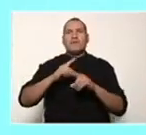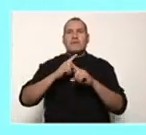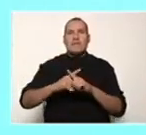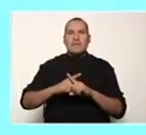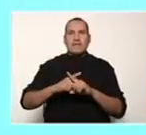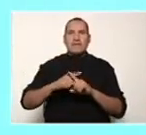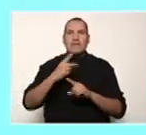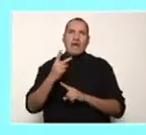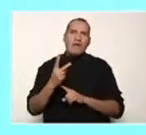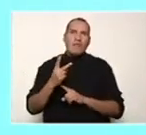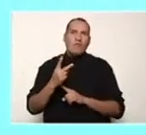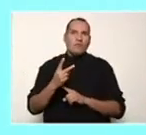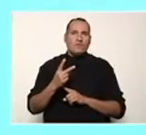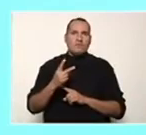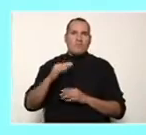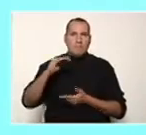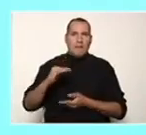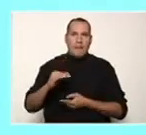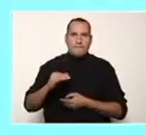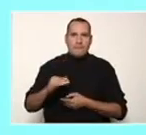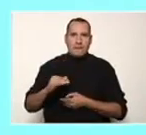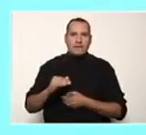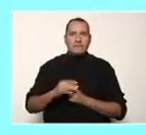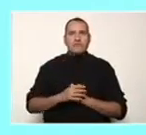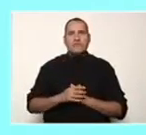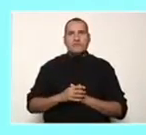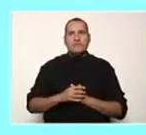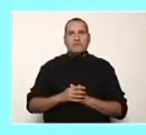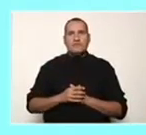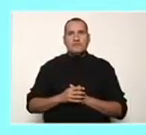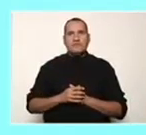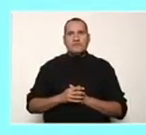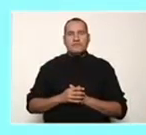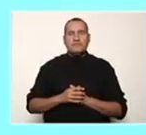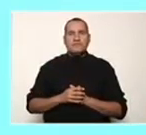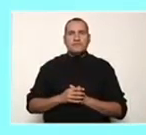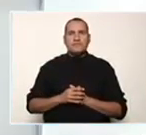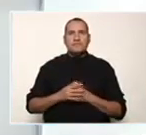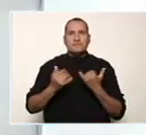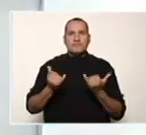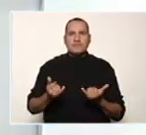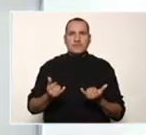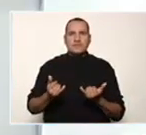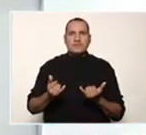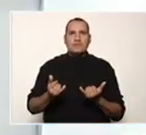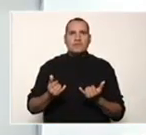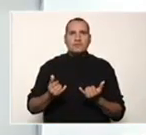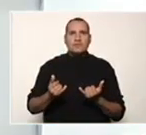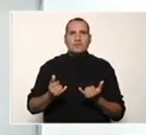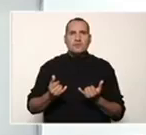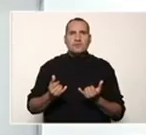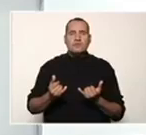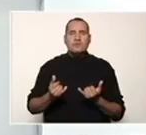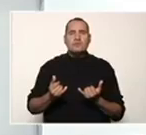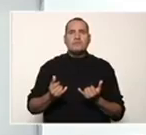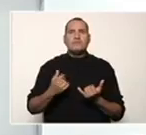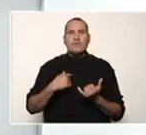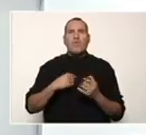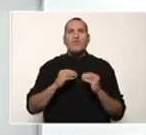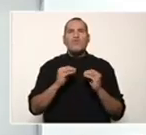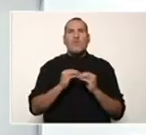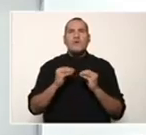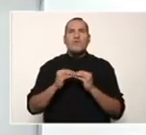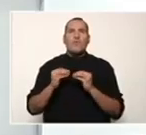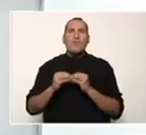X a la 2, X a la 6, el menor exponente es X a la 2. Ahora vamos a sacar lo que es común